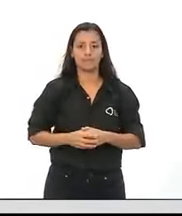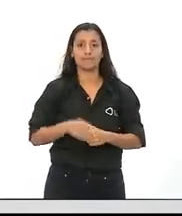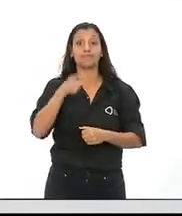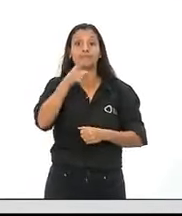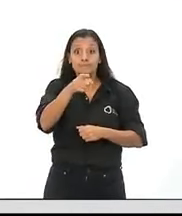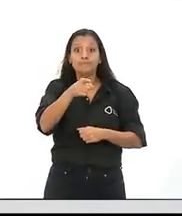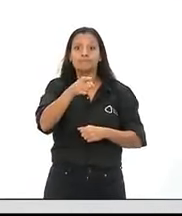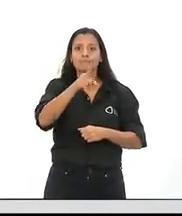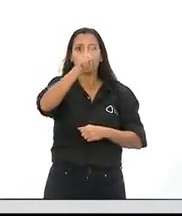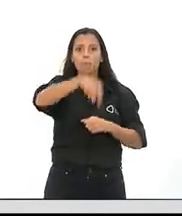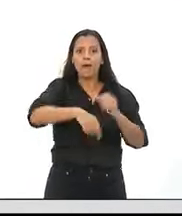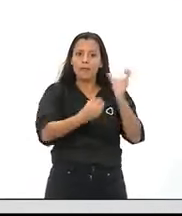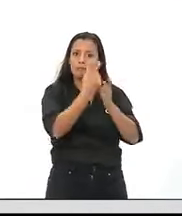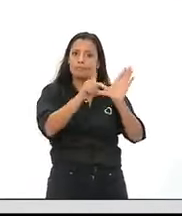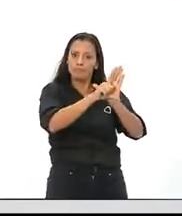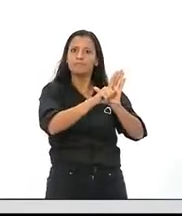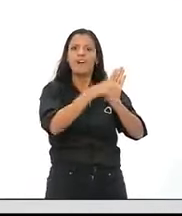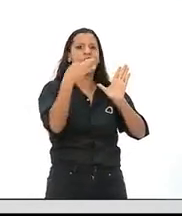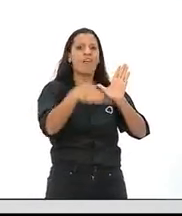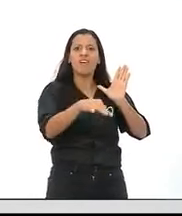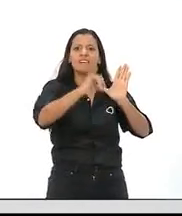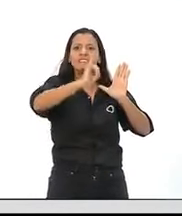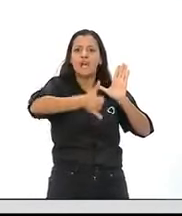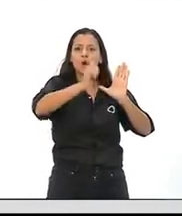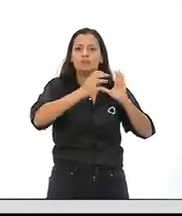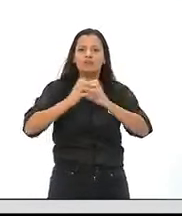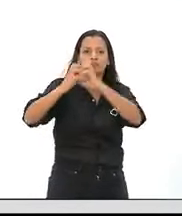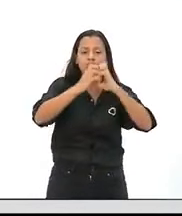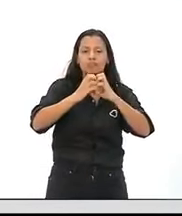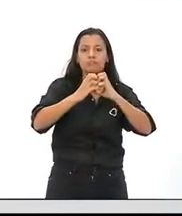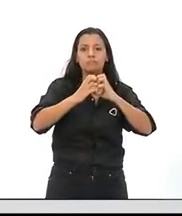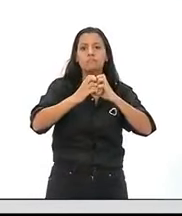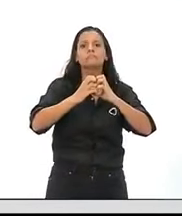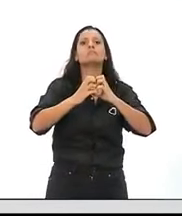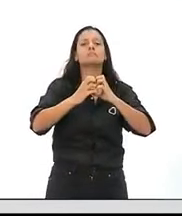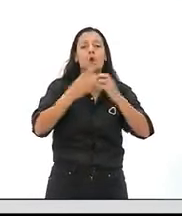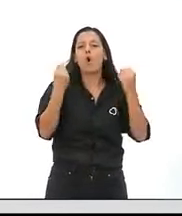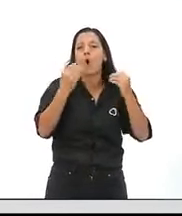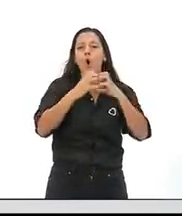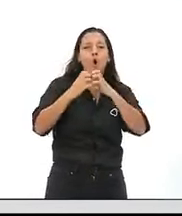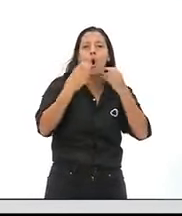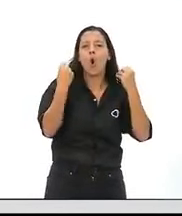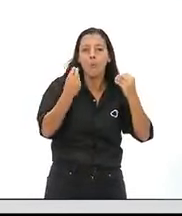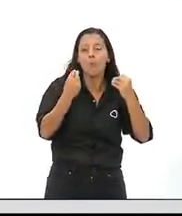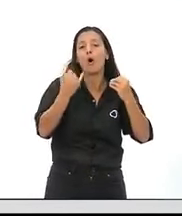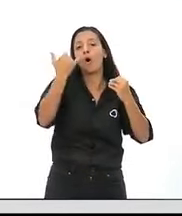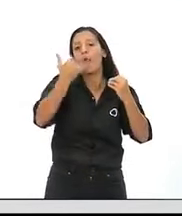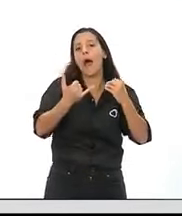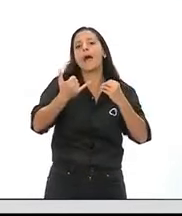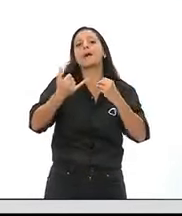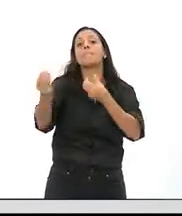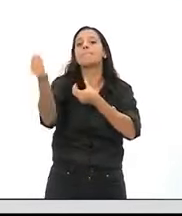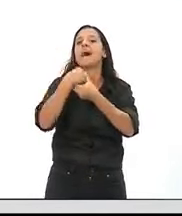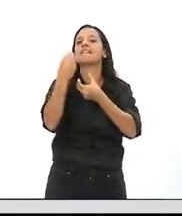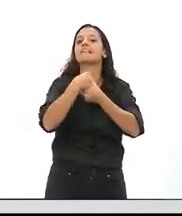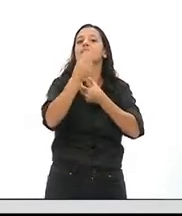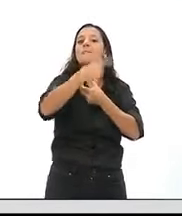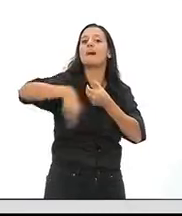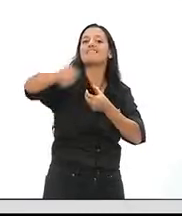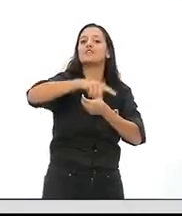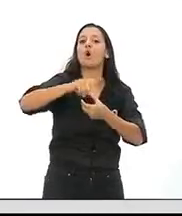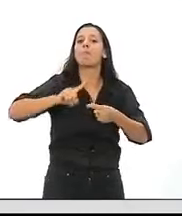Esa construcción tiene que ser interpelada. ¿Cómo la interpelamos? Mediante la participación